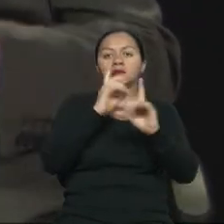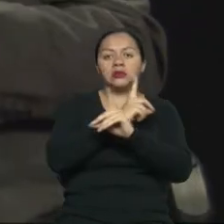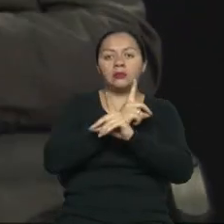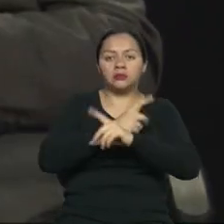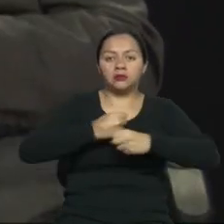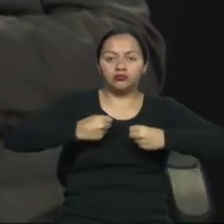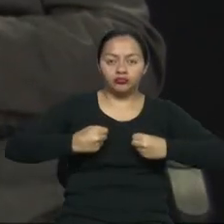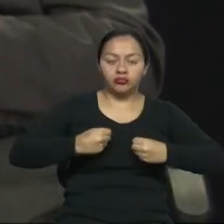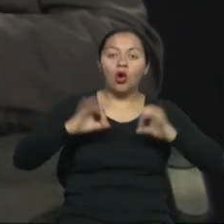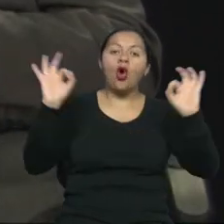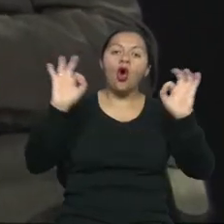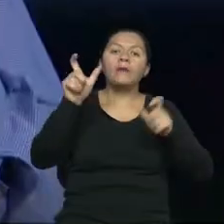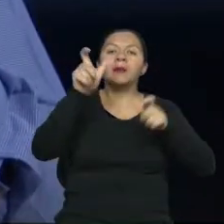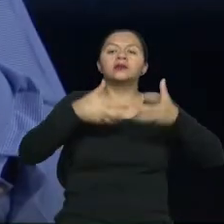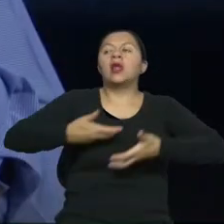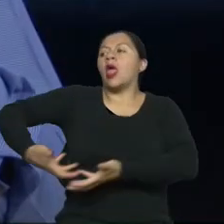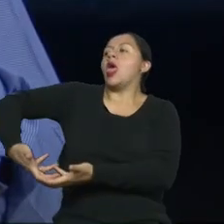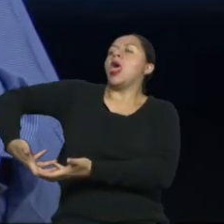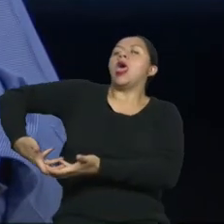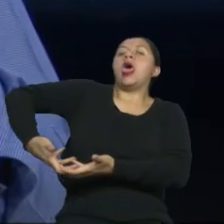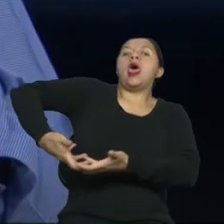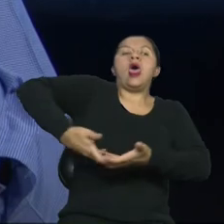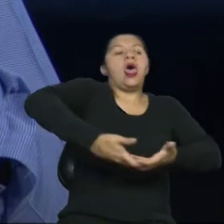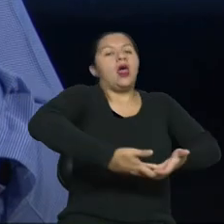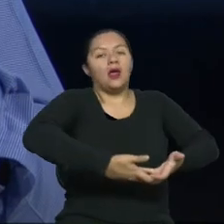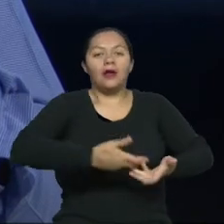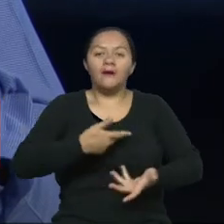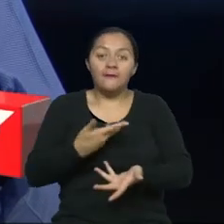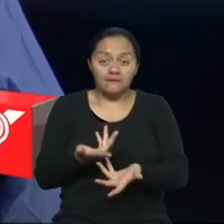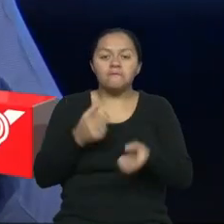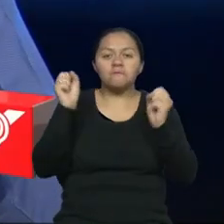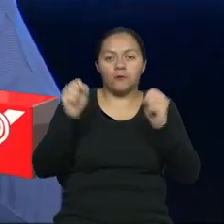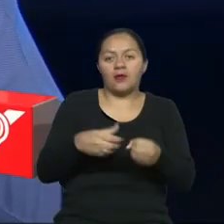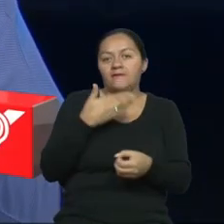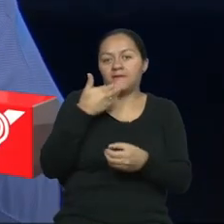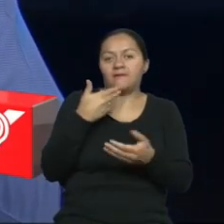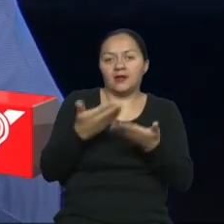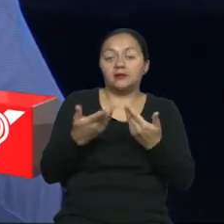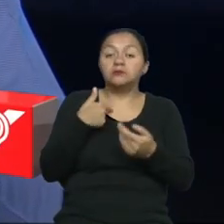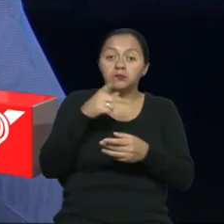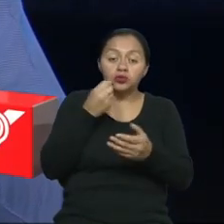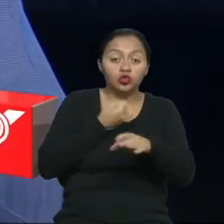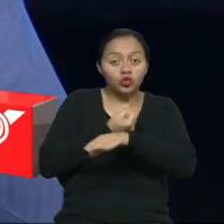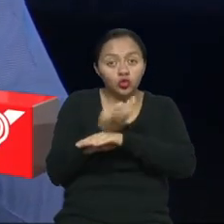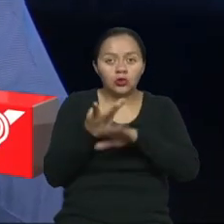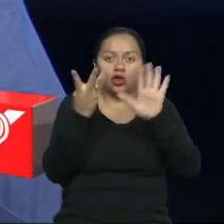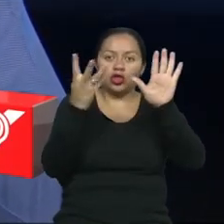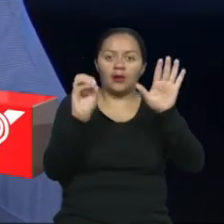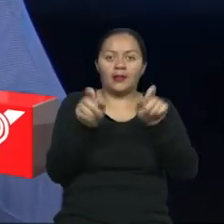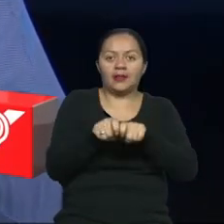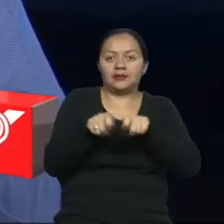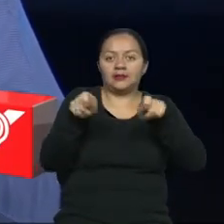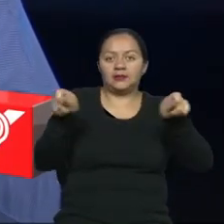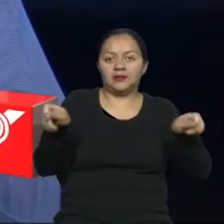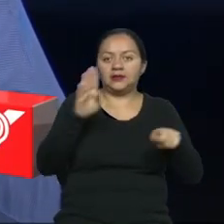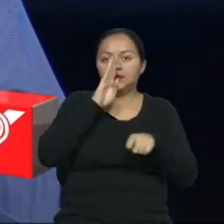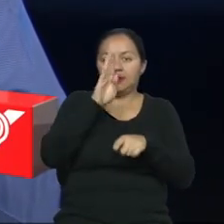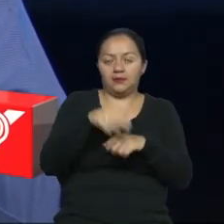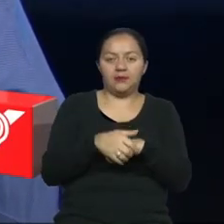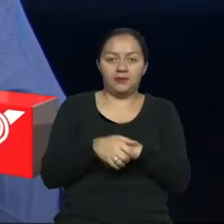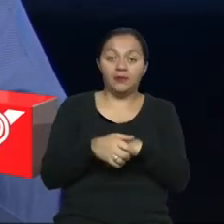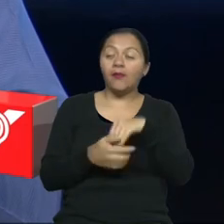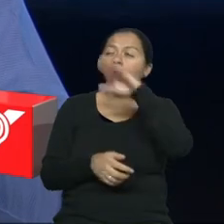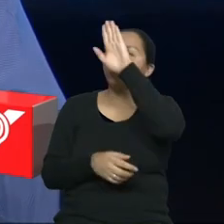Puede moverse mejor. Hay una cosa que para hacerla creo que sería lo más importante y lo más difícil que vemos en el país. El transporte.